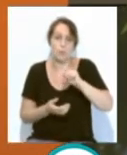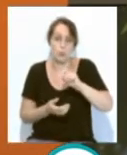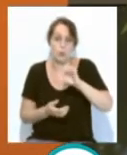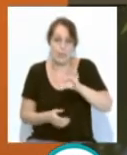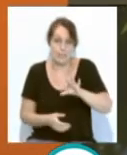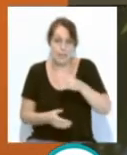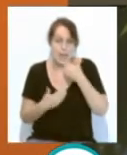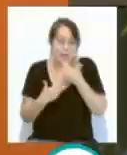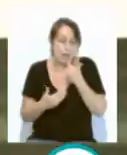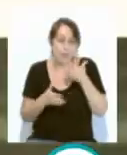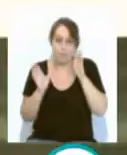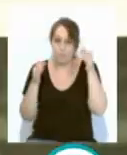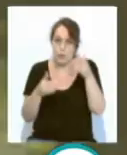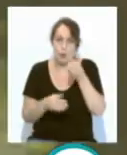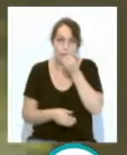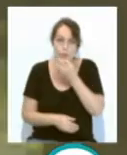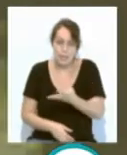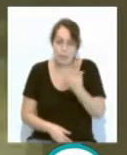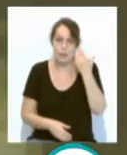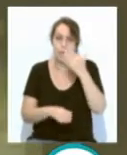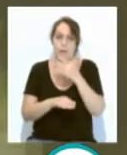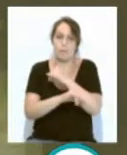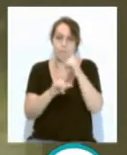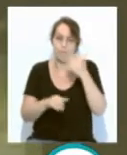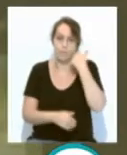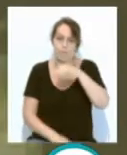siempre, gracias por su atención y feliz fin de semana.